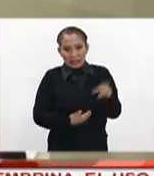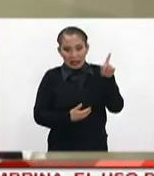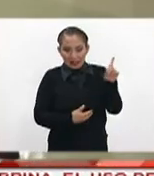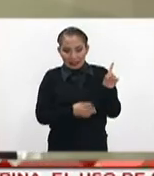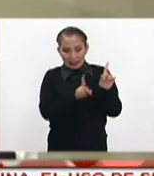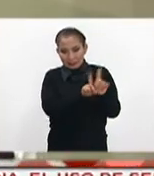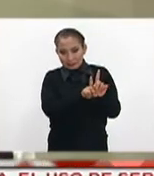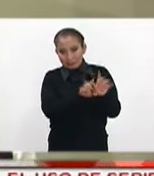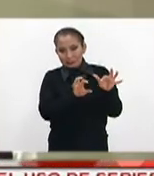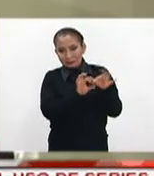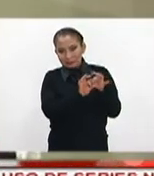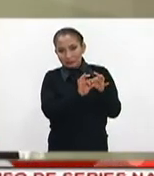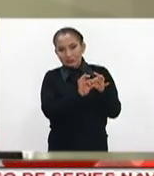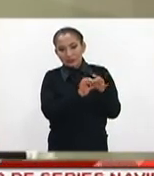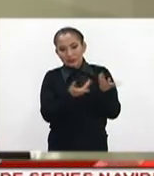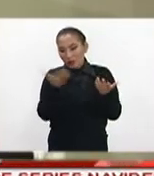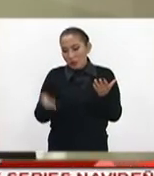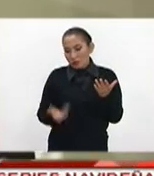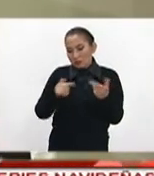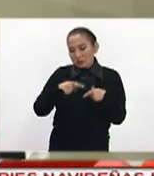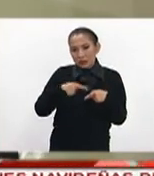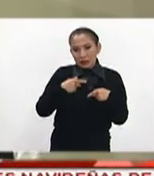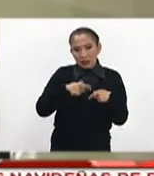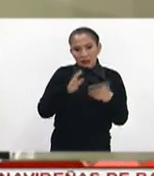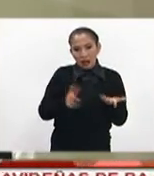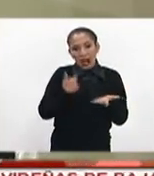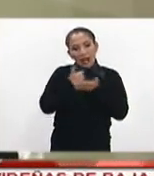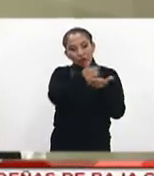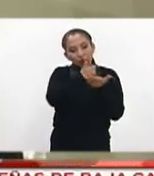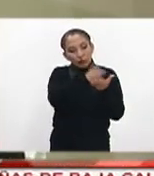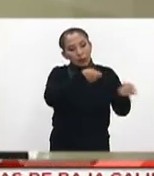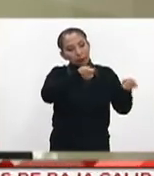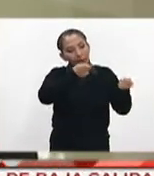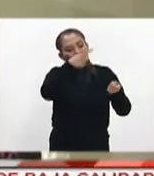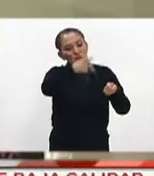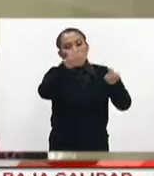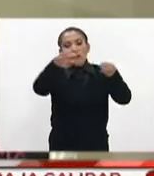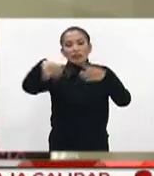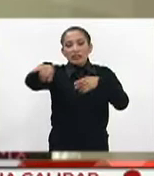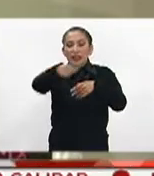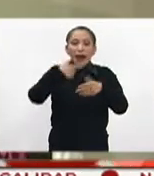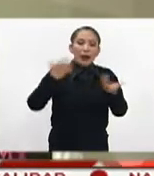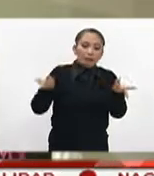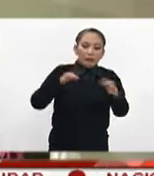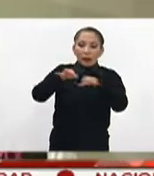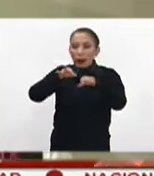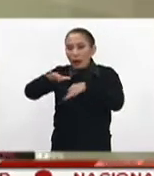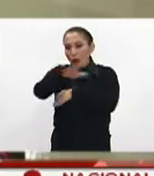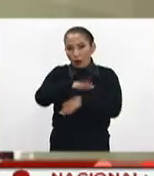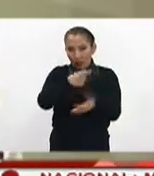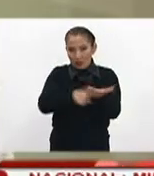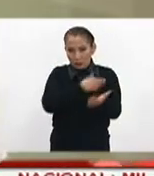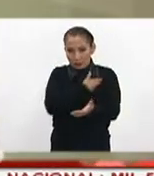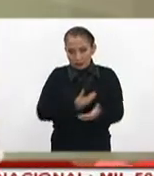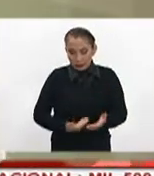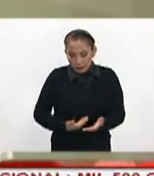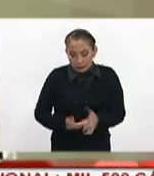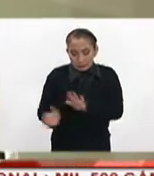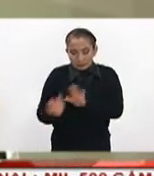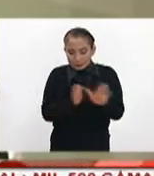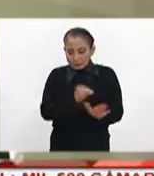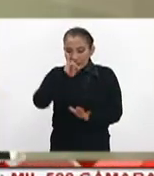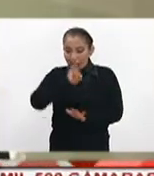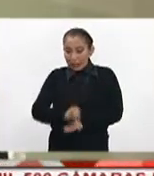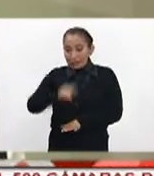es una persona que le ayuda a coordinar su oficina, la oficina de presidencia. El